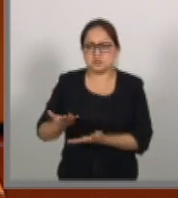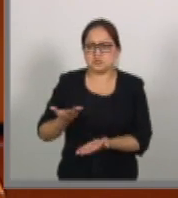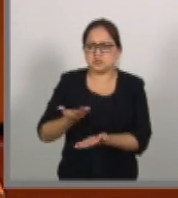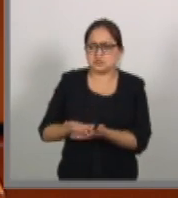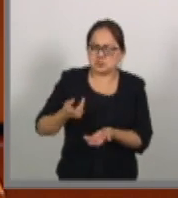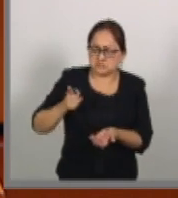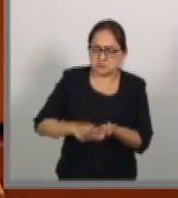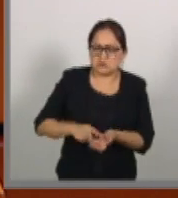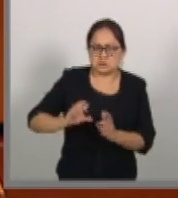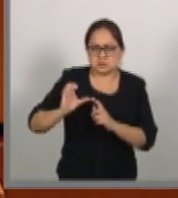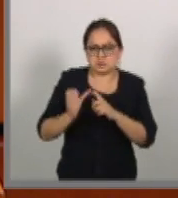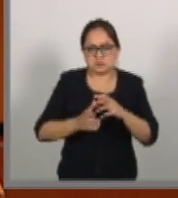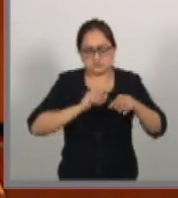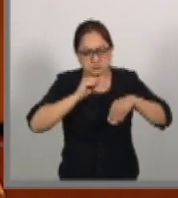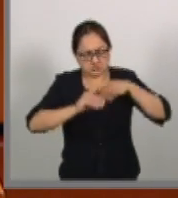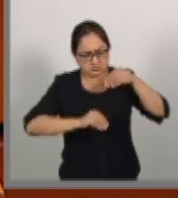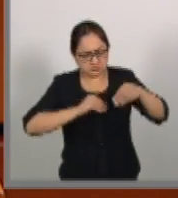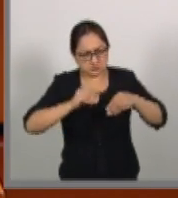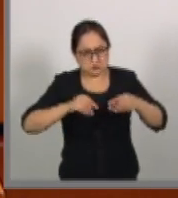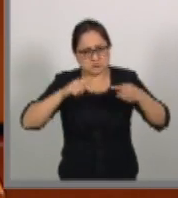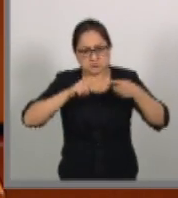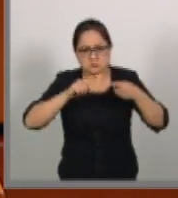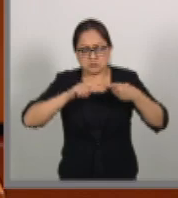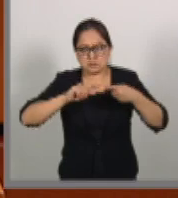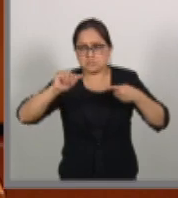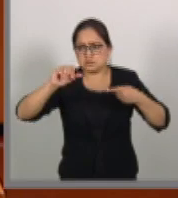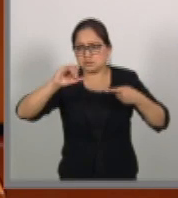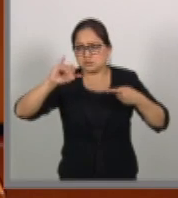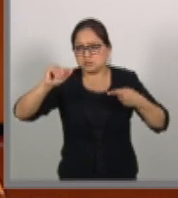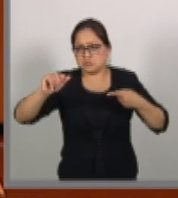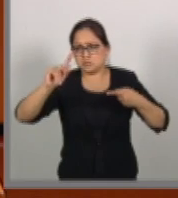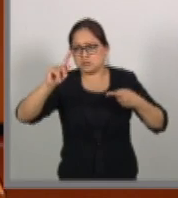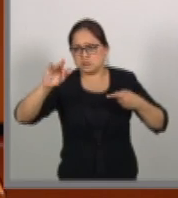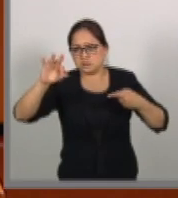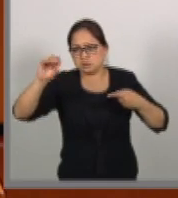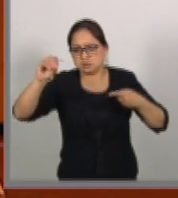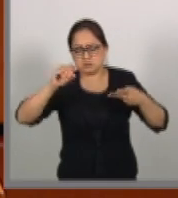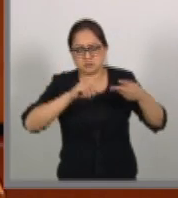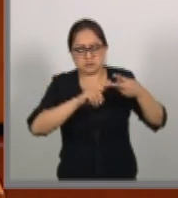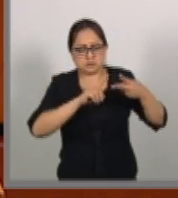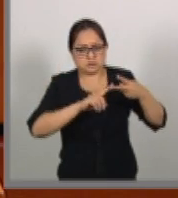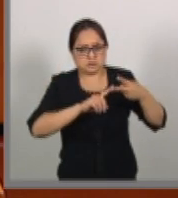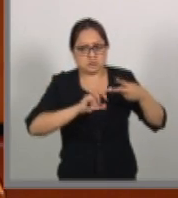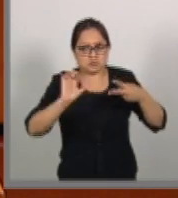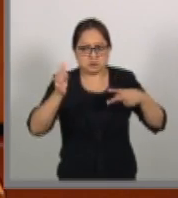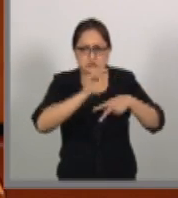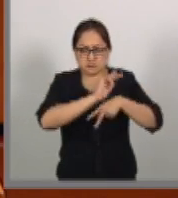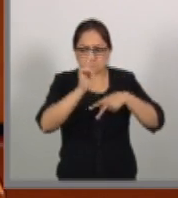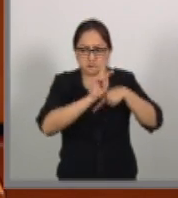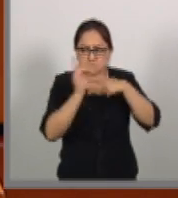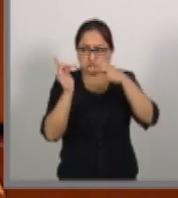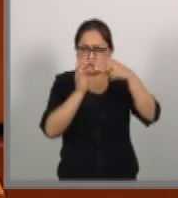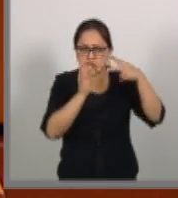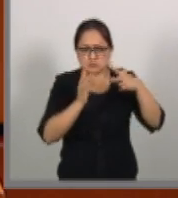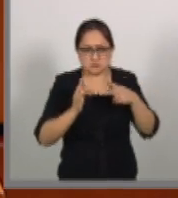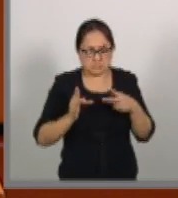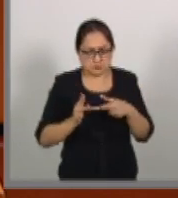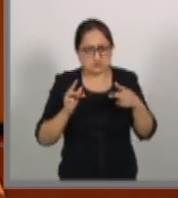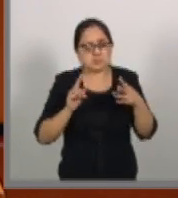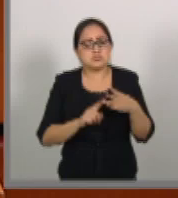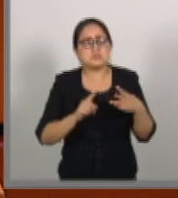Comisiones de Relaciones Exteriores hacia Pacífico, de Relaciones Exteriores General